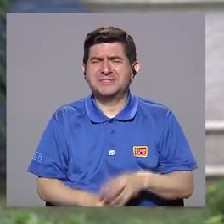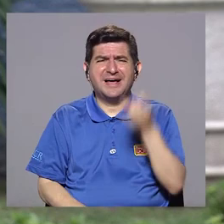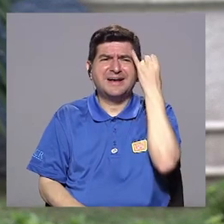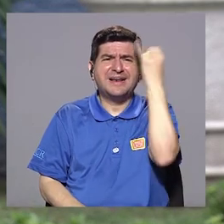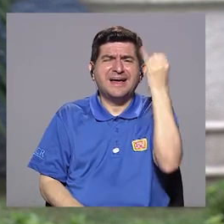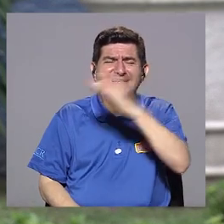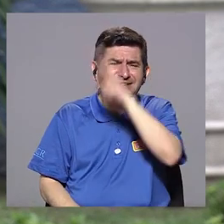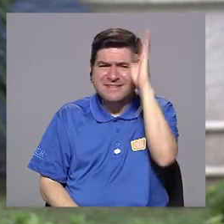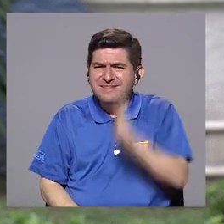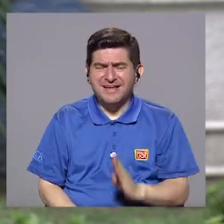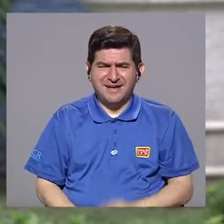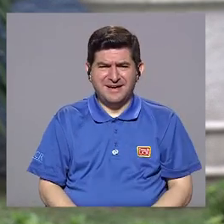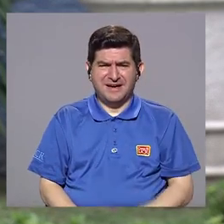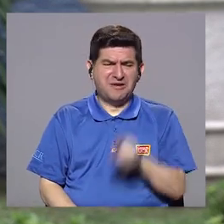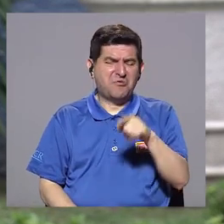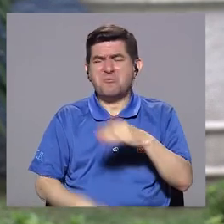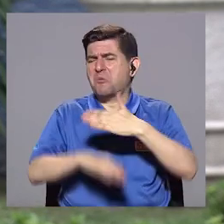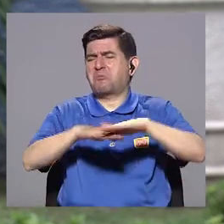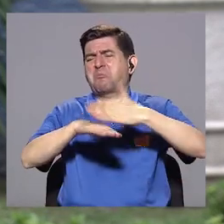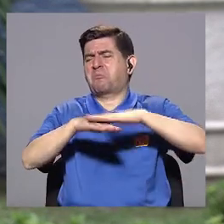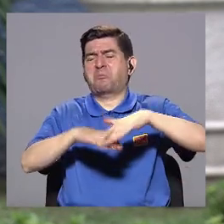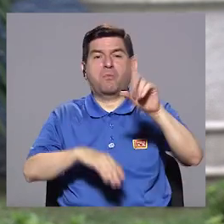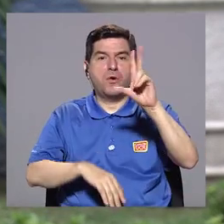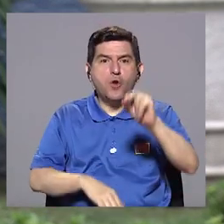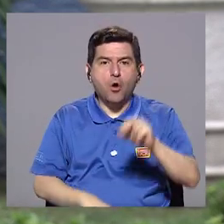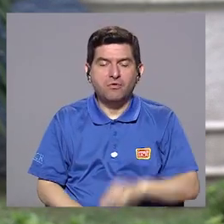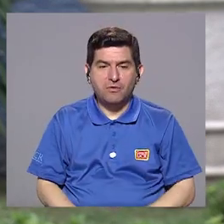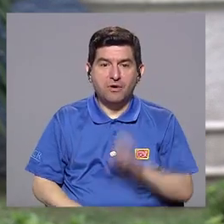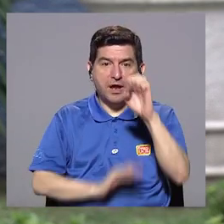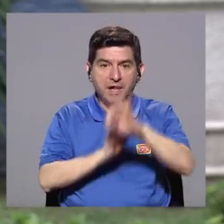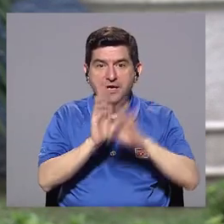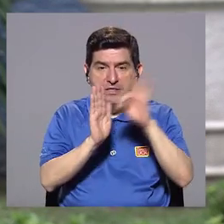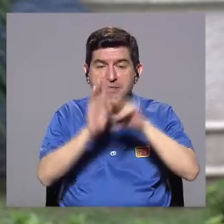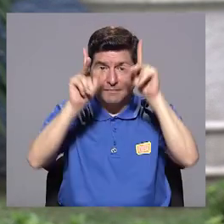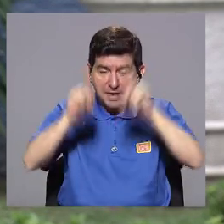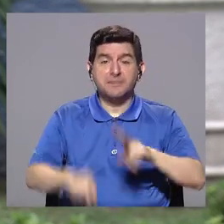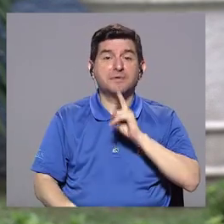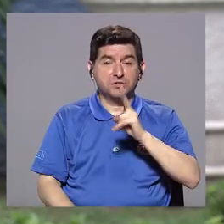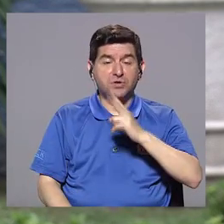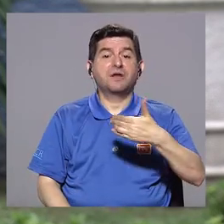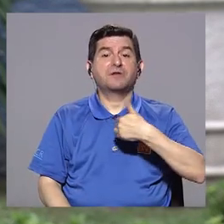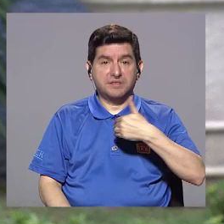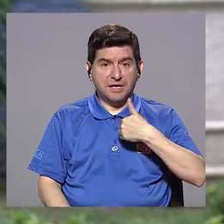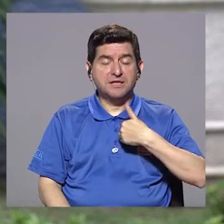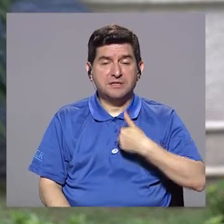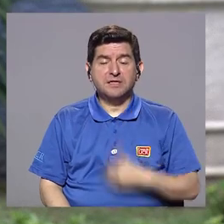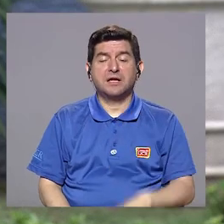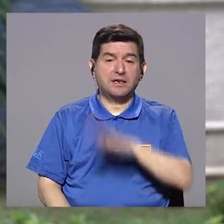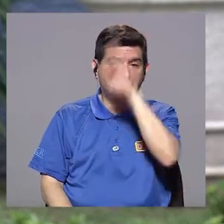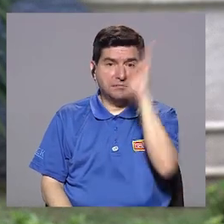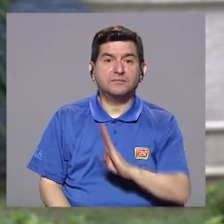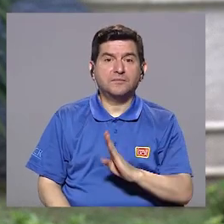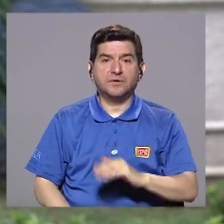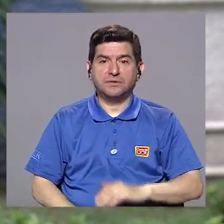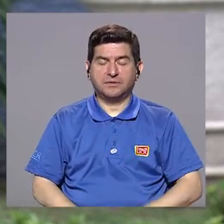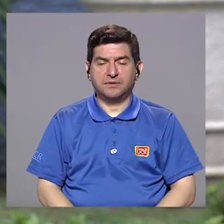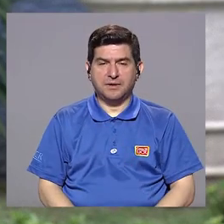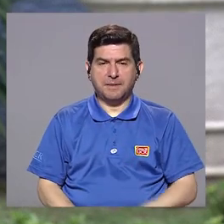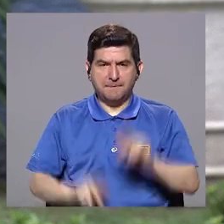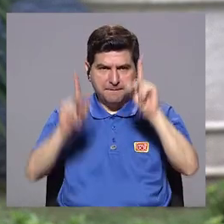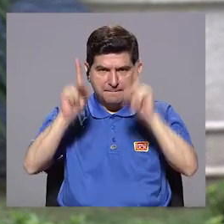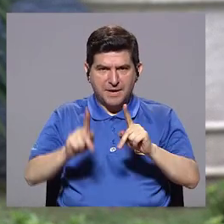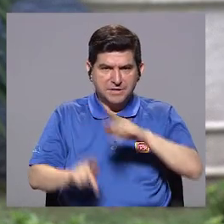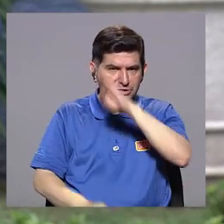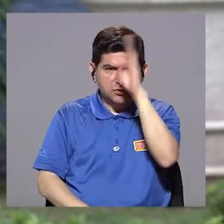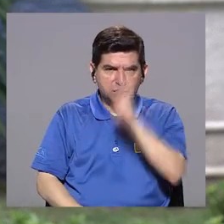concepto bipolar como algo liviano. Porque eso es un estigma para la persona que realmente sufre la bipolaridad. Una